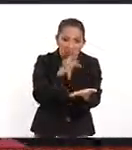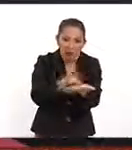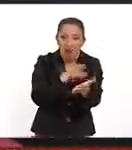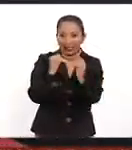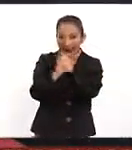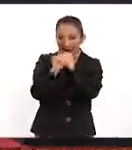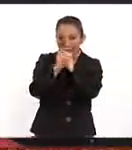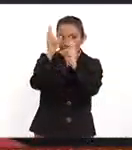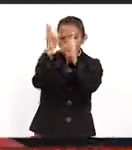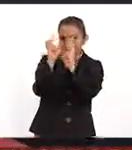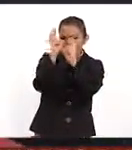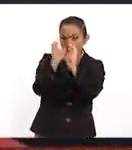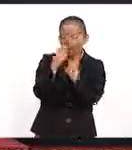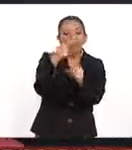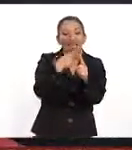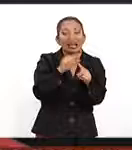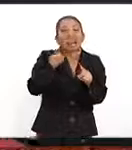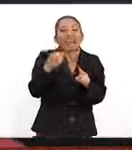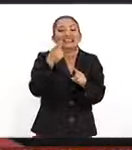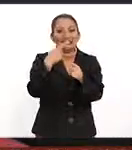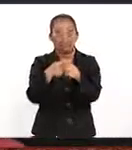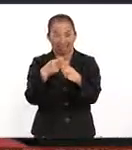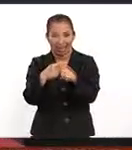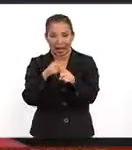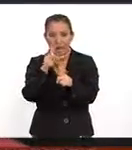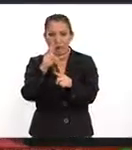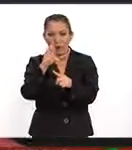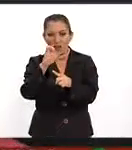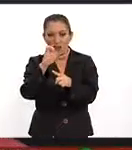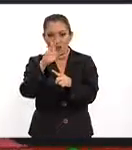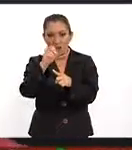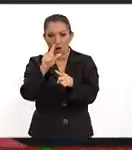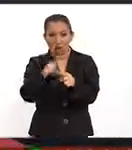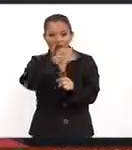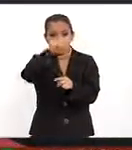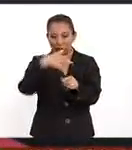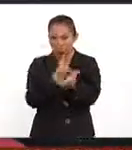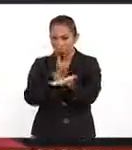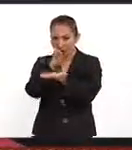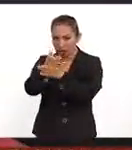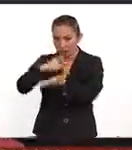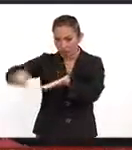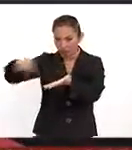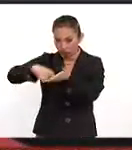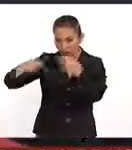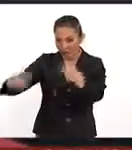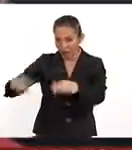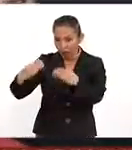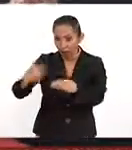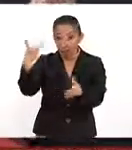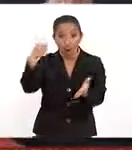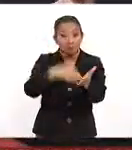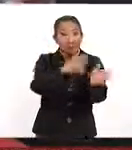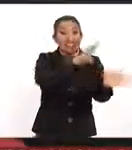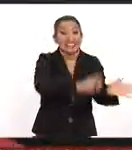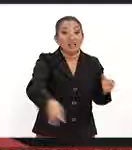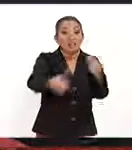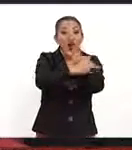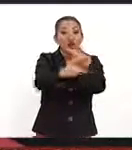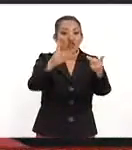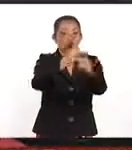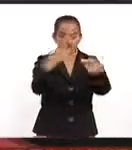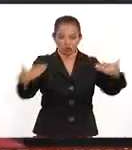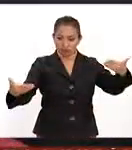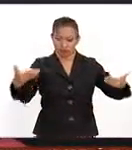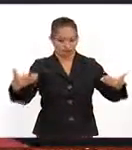internet, vas a bajar ¿Quiénes quién en Profecu? Y cuando tú salgas al súper, además de que puedes revisar ahí 2,300 productos